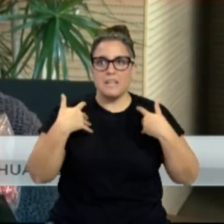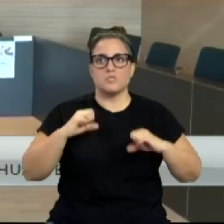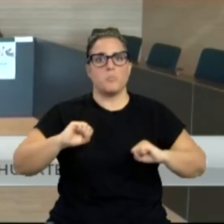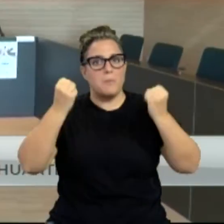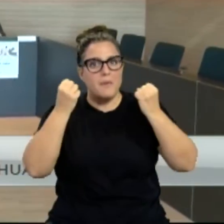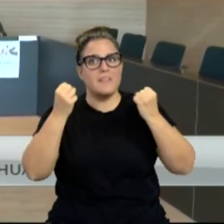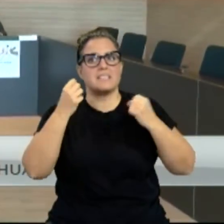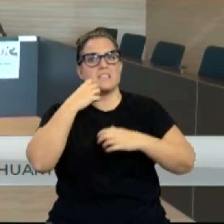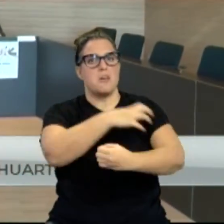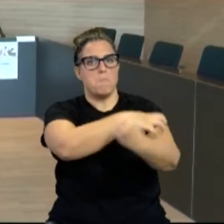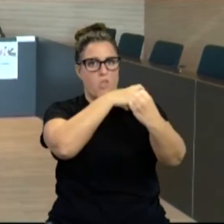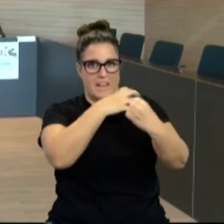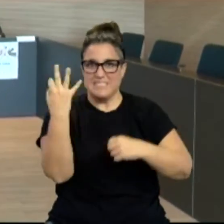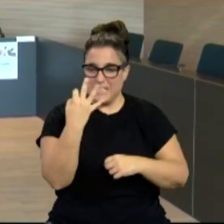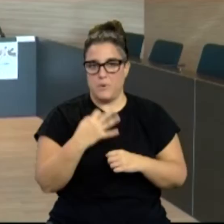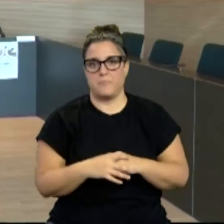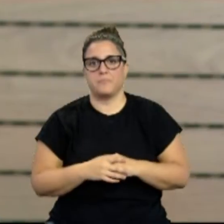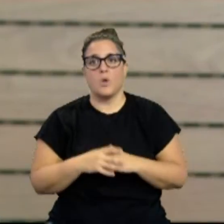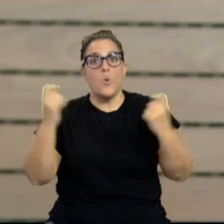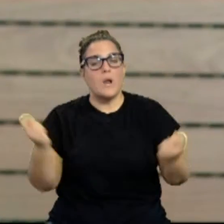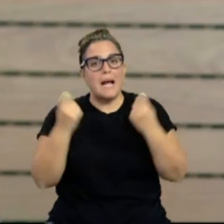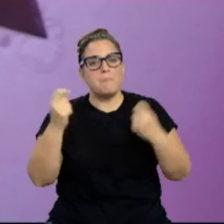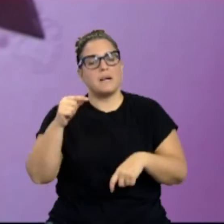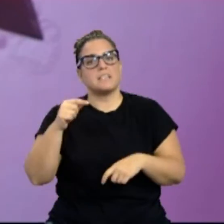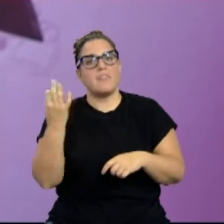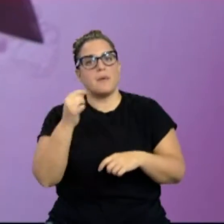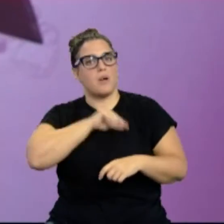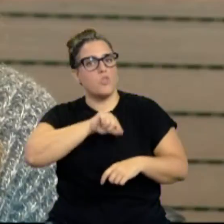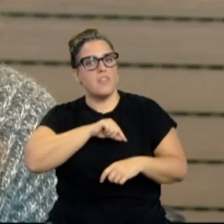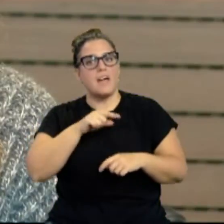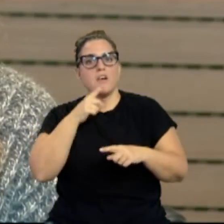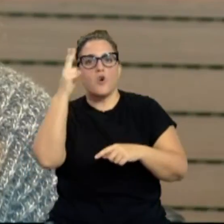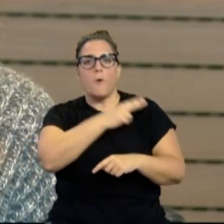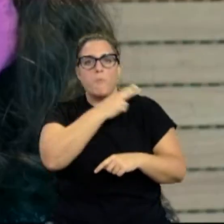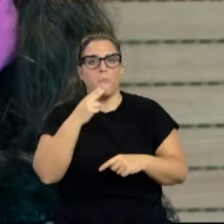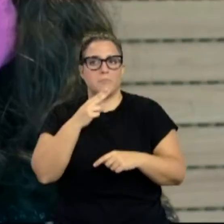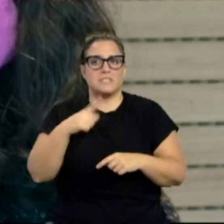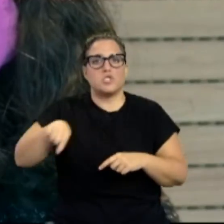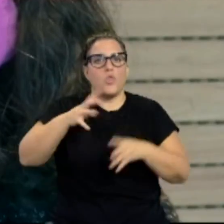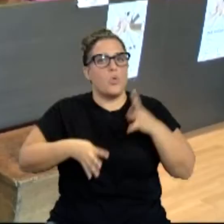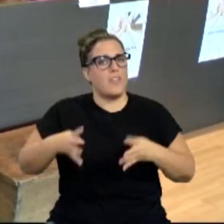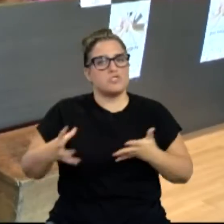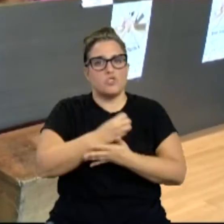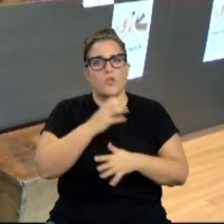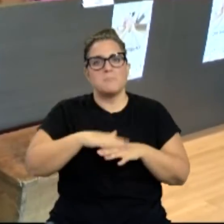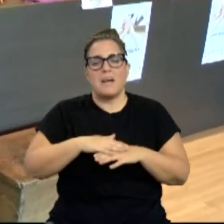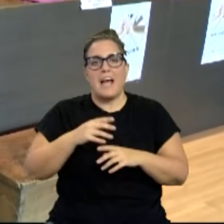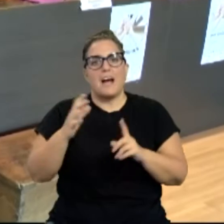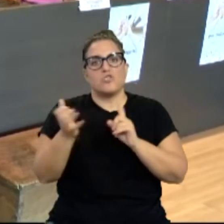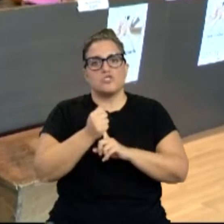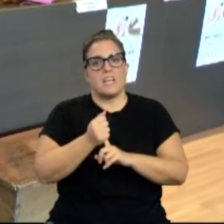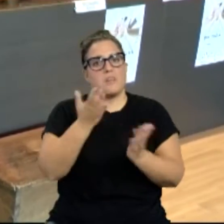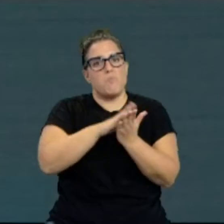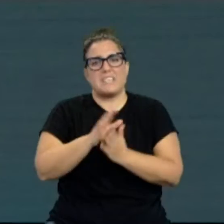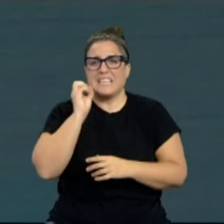empoderadas. Una campaña que pretende concienciar acerca del compromiso ciudadano para lograr la cifra cero de víctimas y poder paliar así la otra